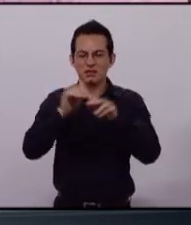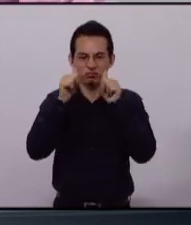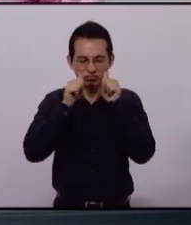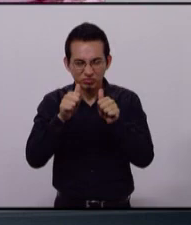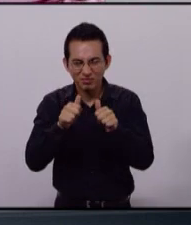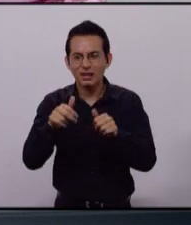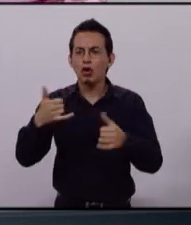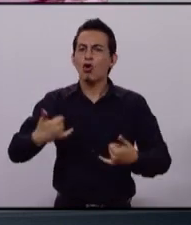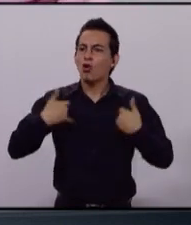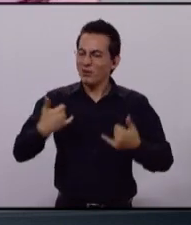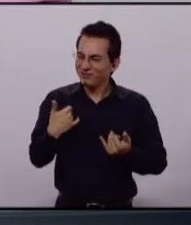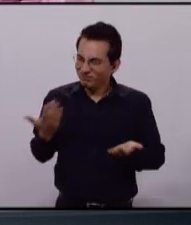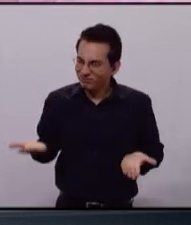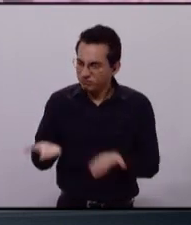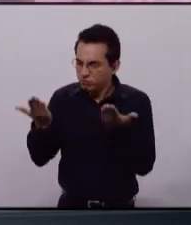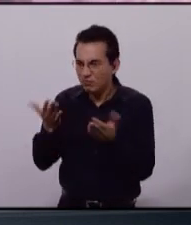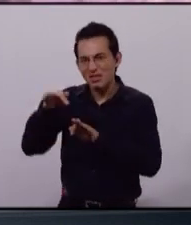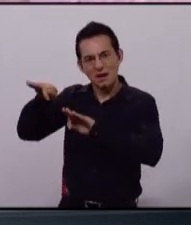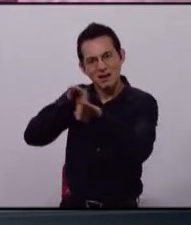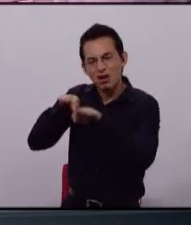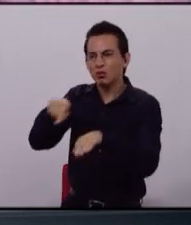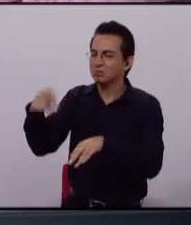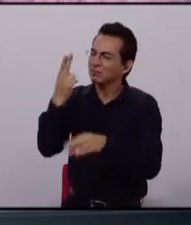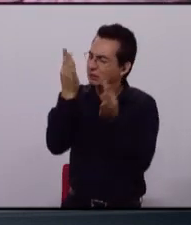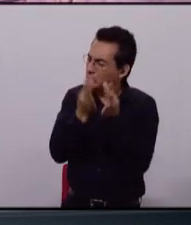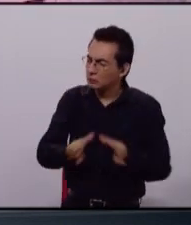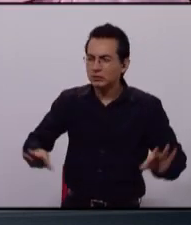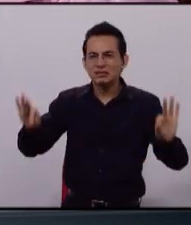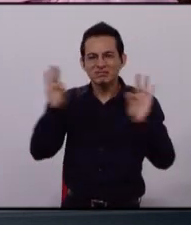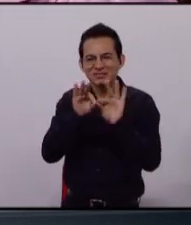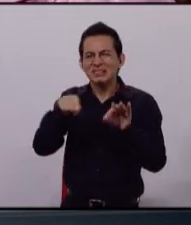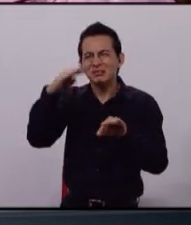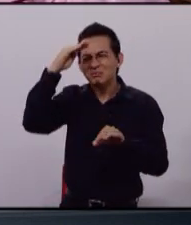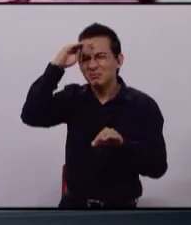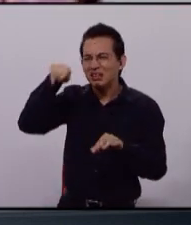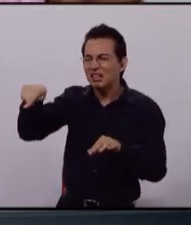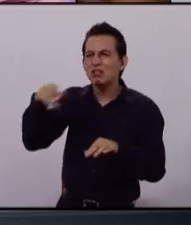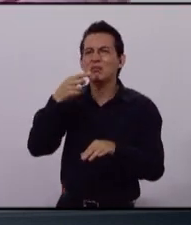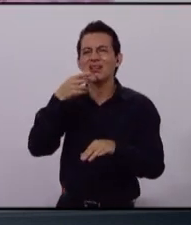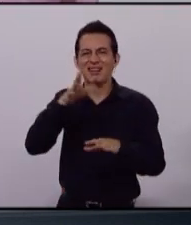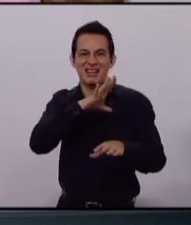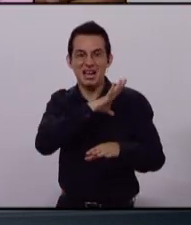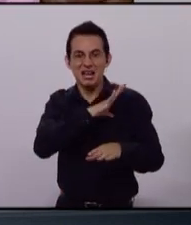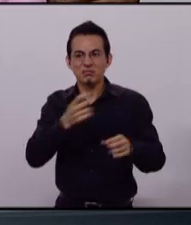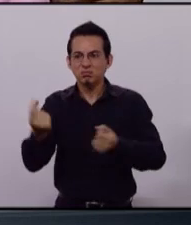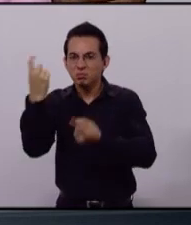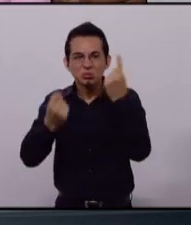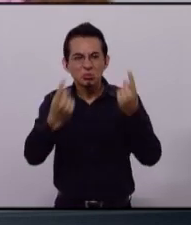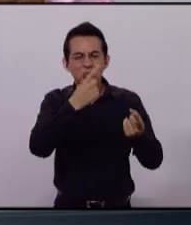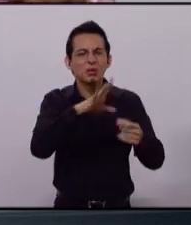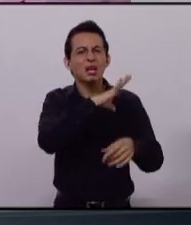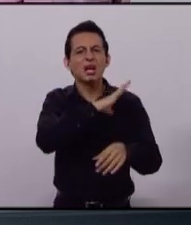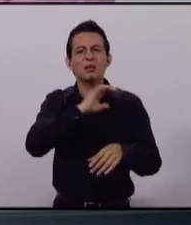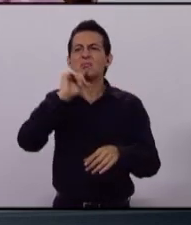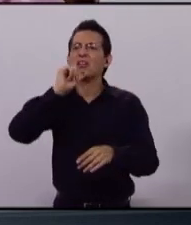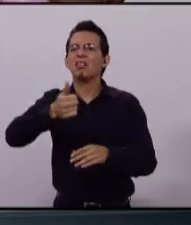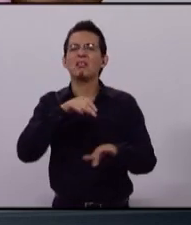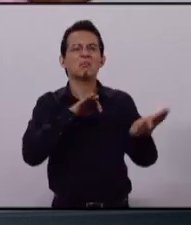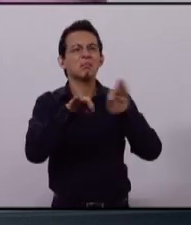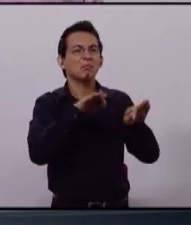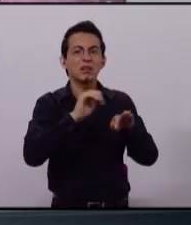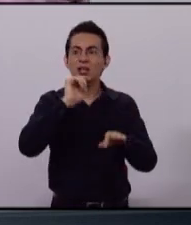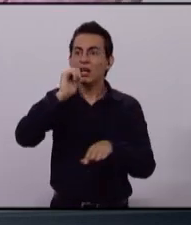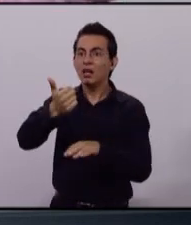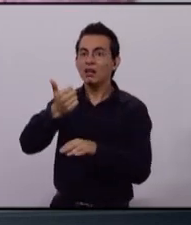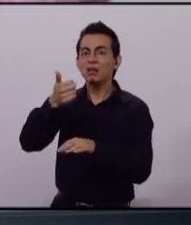promover a los jóvenes que haya trabajos en los hogares. Es muy importante con esos ninis, porque no solo hay ninis empresarios que ni estudian ni trabajan,